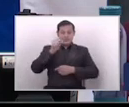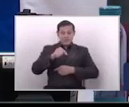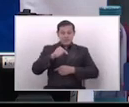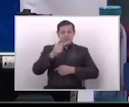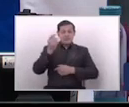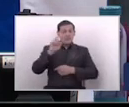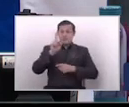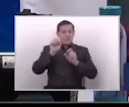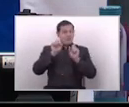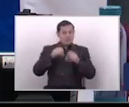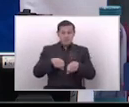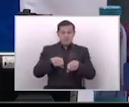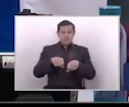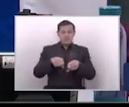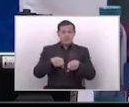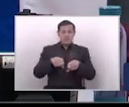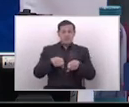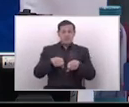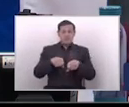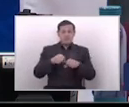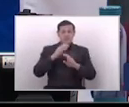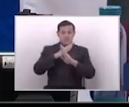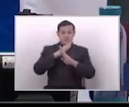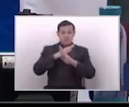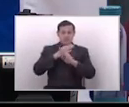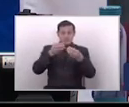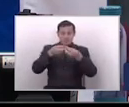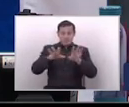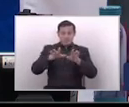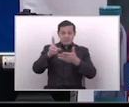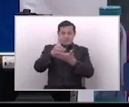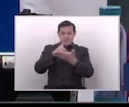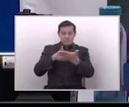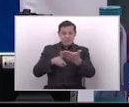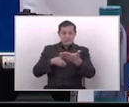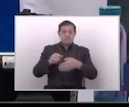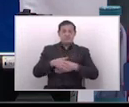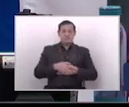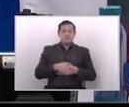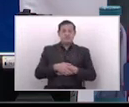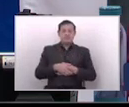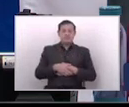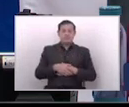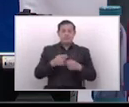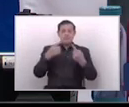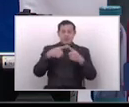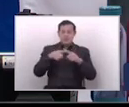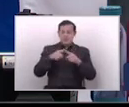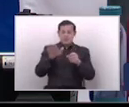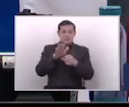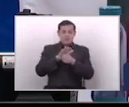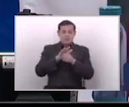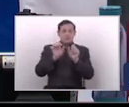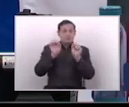imposible, prohibir, las pérdidas, por decreto, pero es completamente,